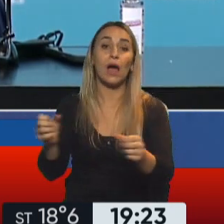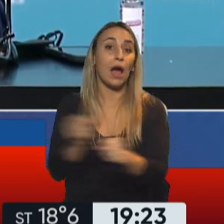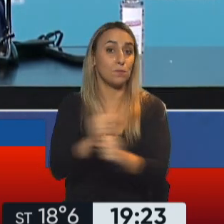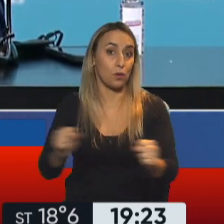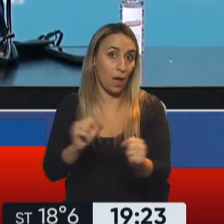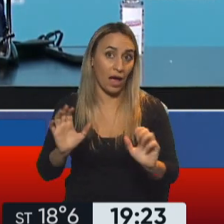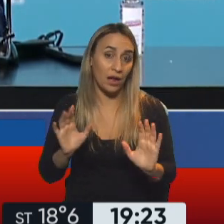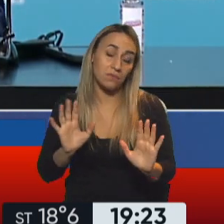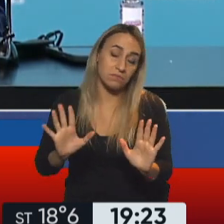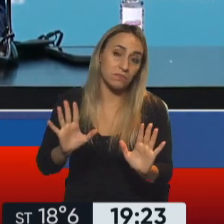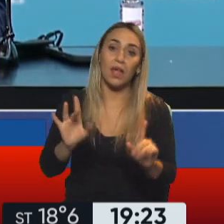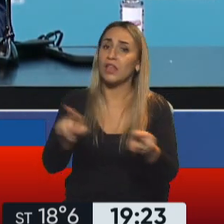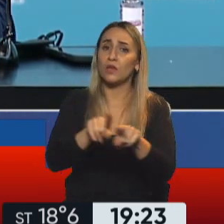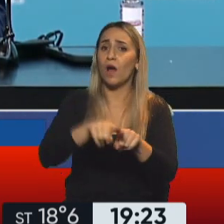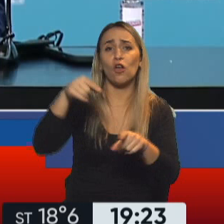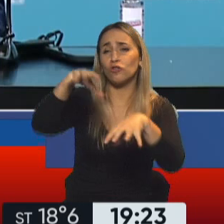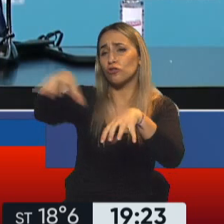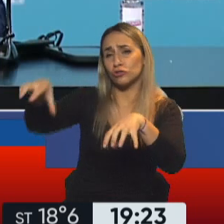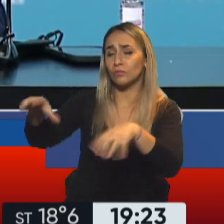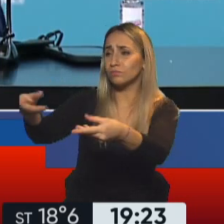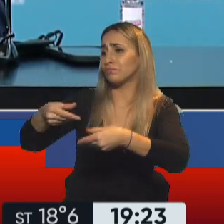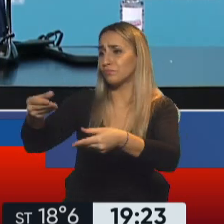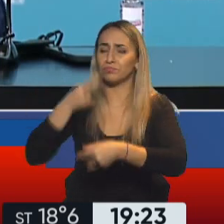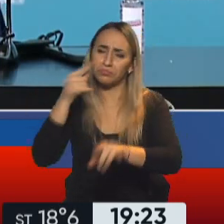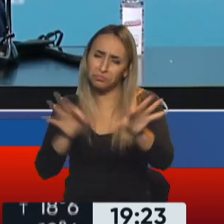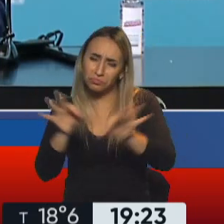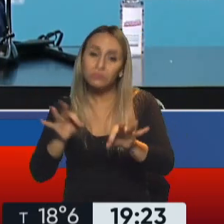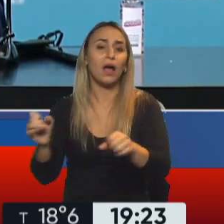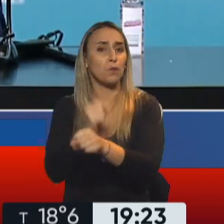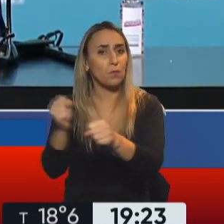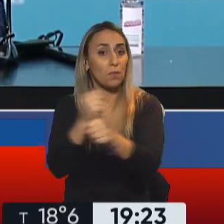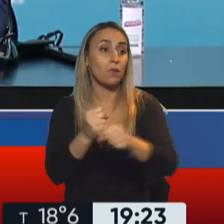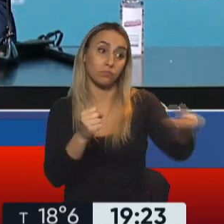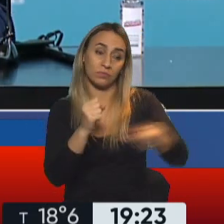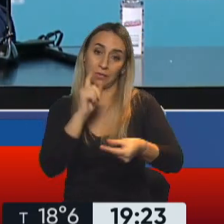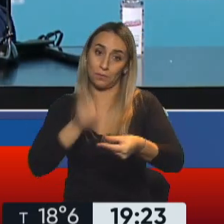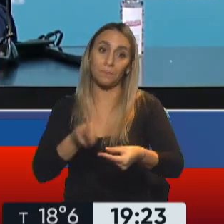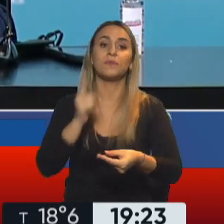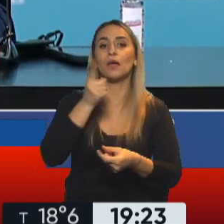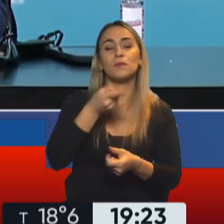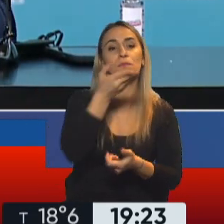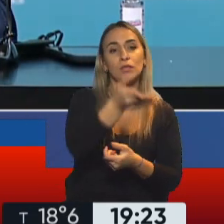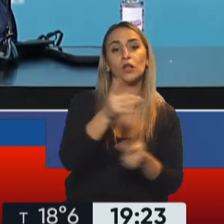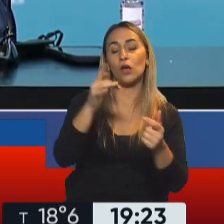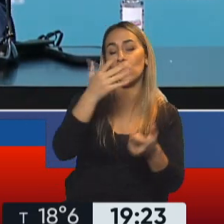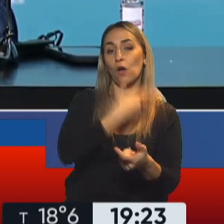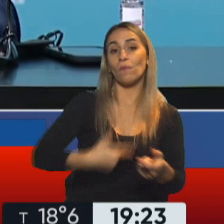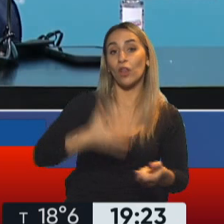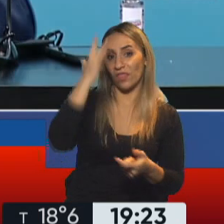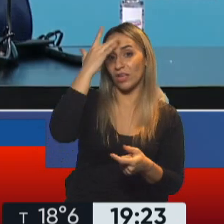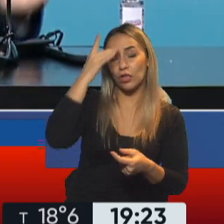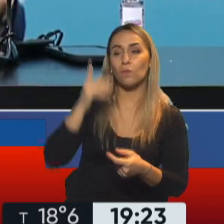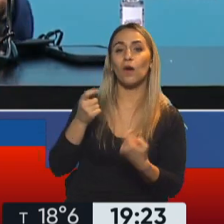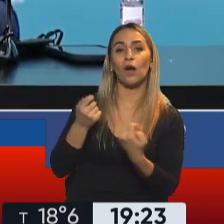aprobadas en Argentina, la segunda condición es que el gobierno indio levante las restricciones a las exportaciones la India